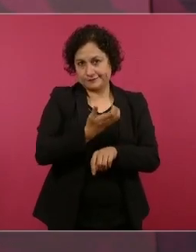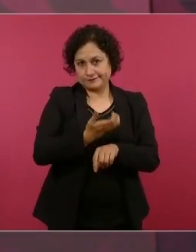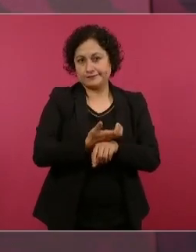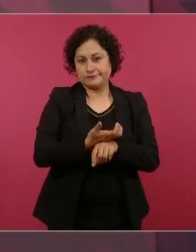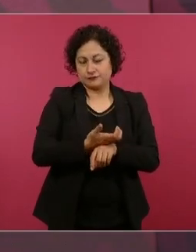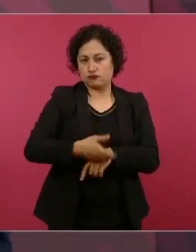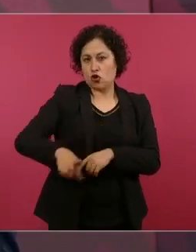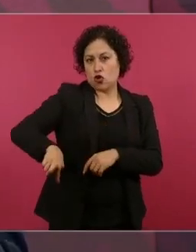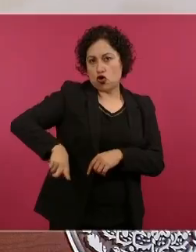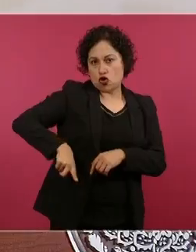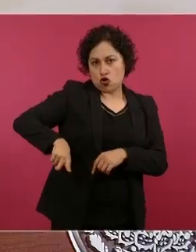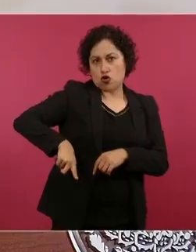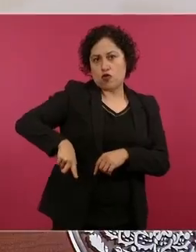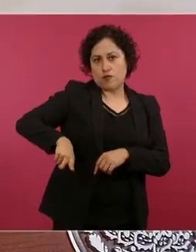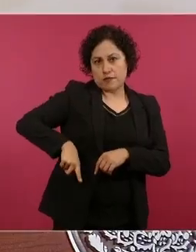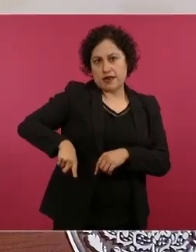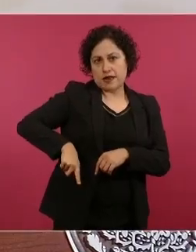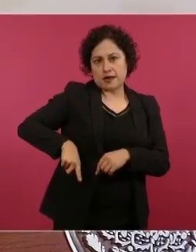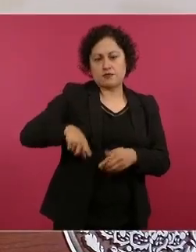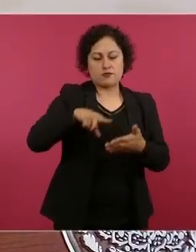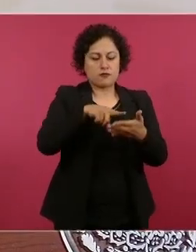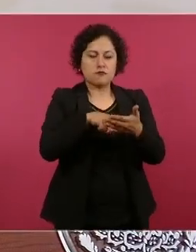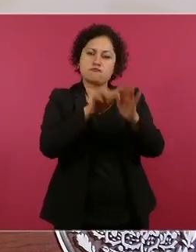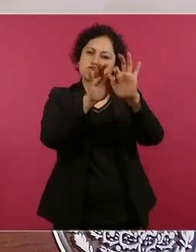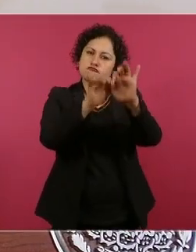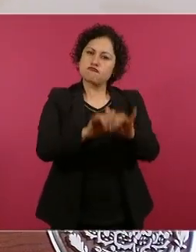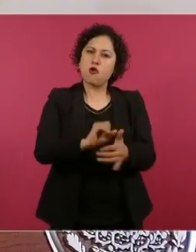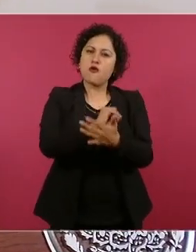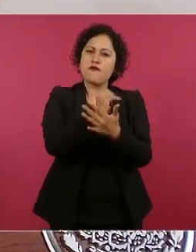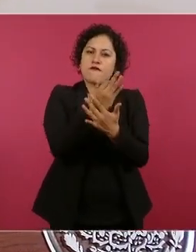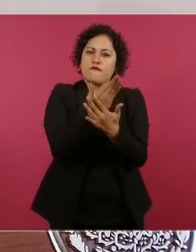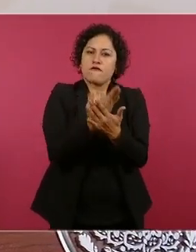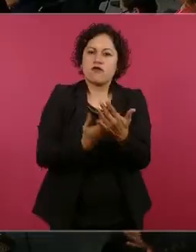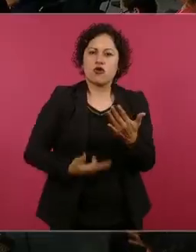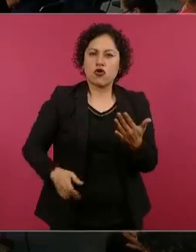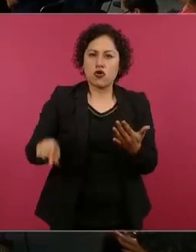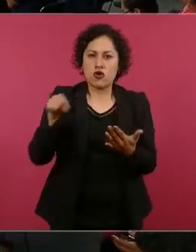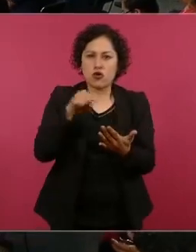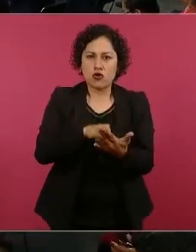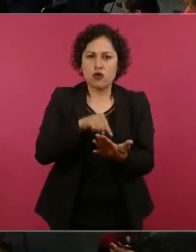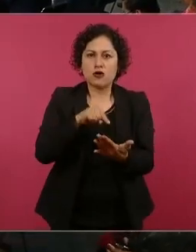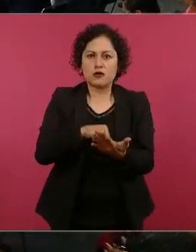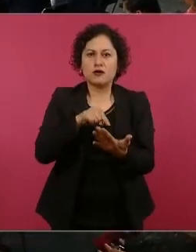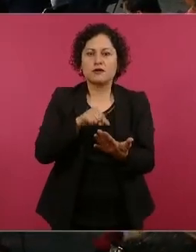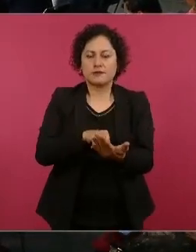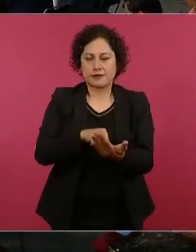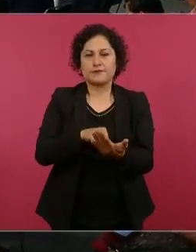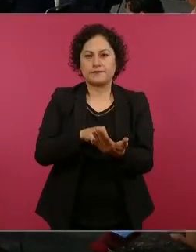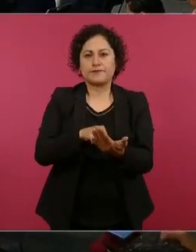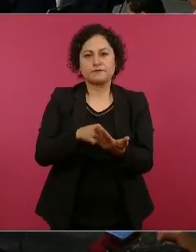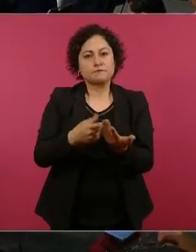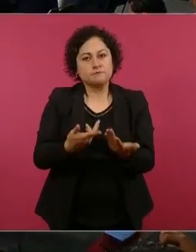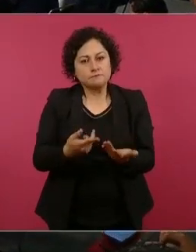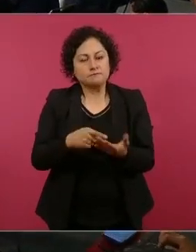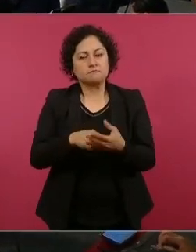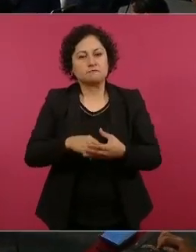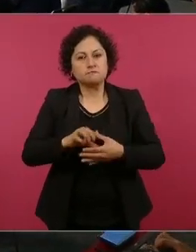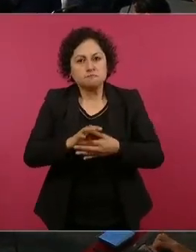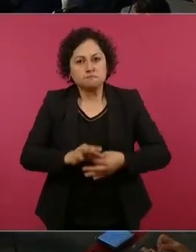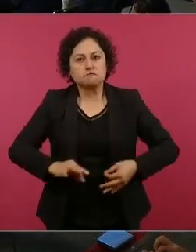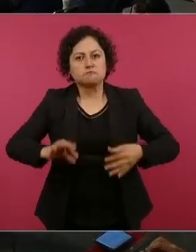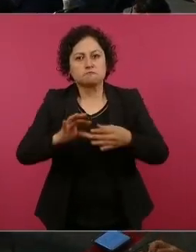un informe sobre una reunión que tuvo el embajador de Estados Unidos en Roma